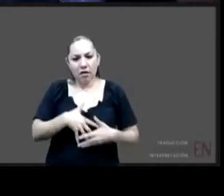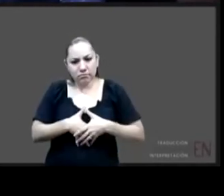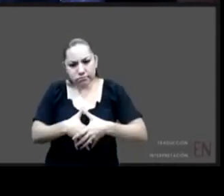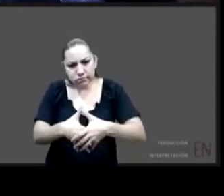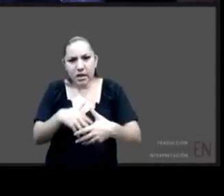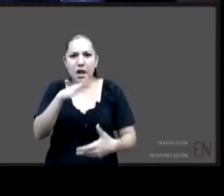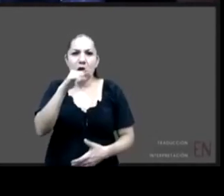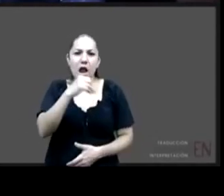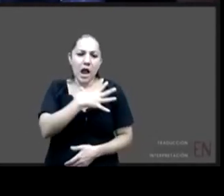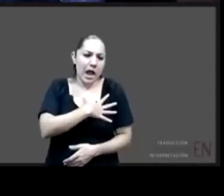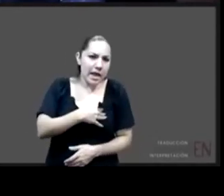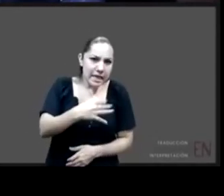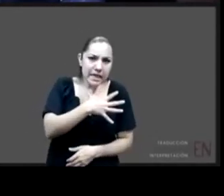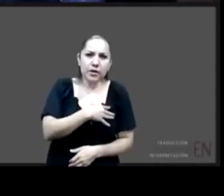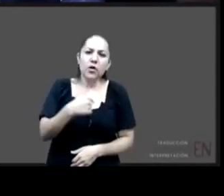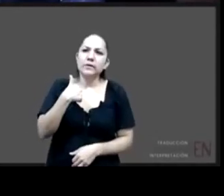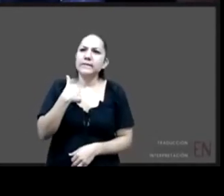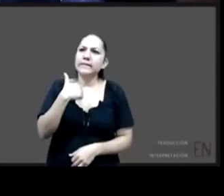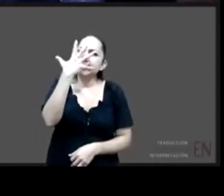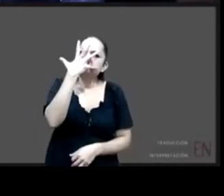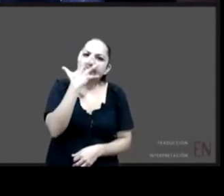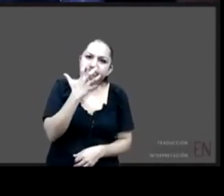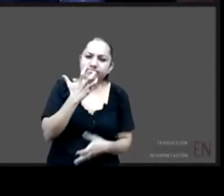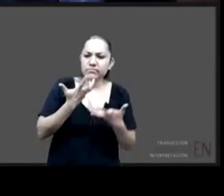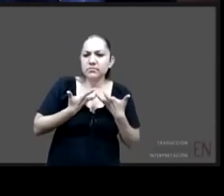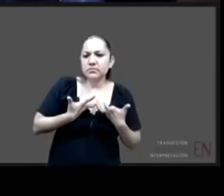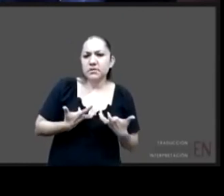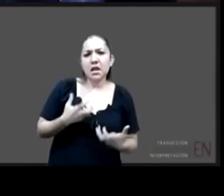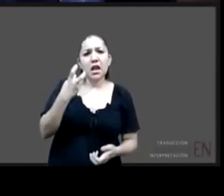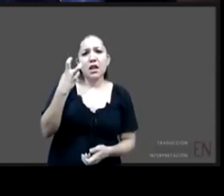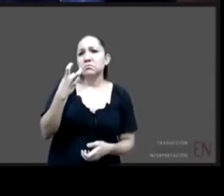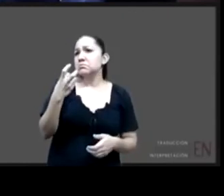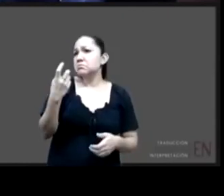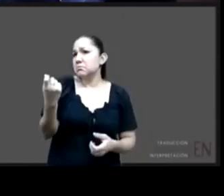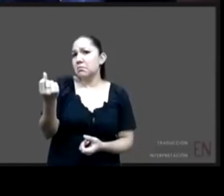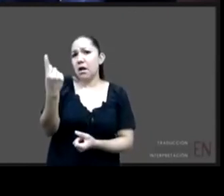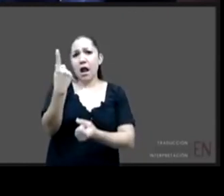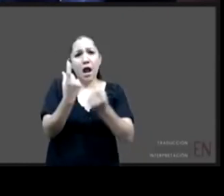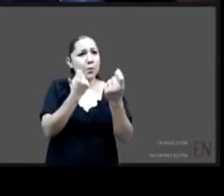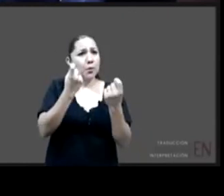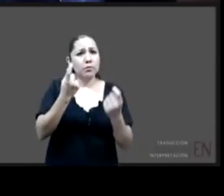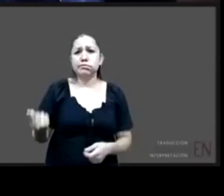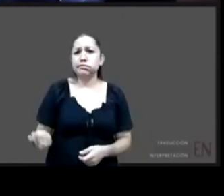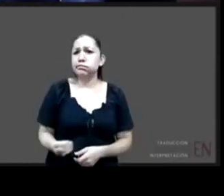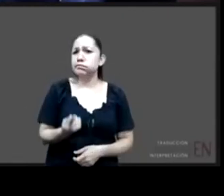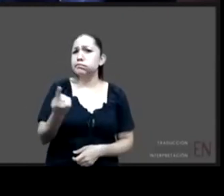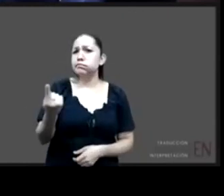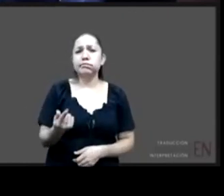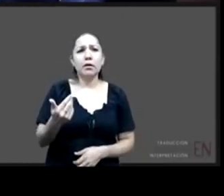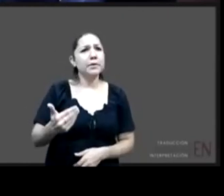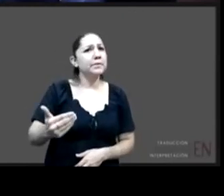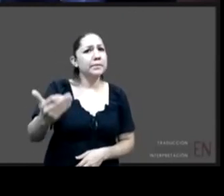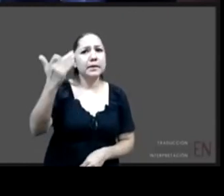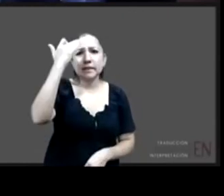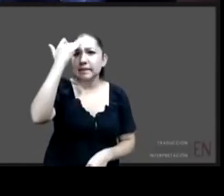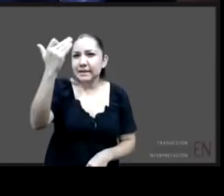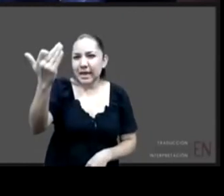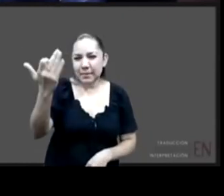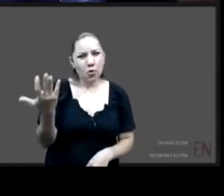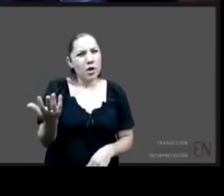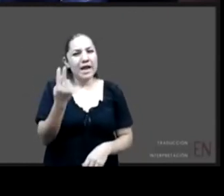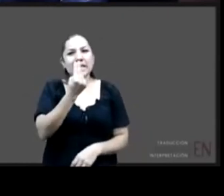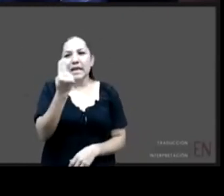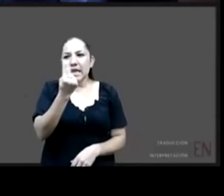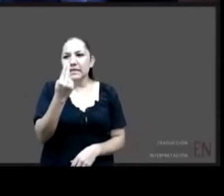duelo que no capta digamos o a veces sí habría que filtrarlos digamos yo creo que hay mucha